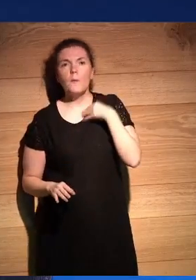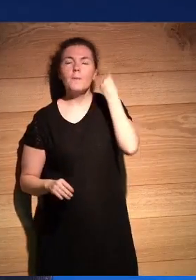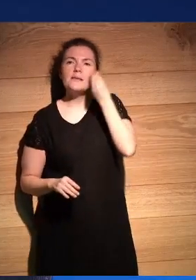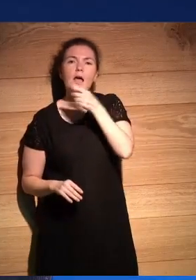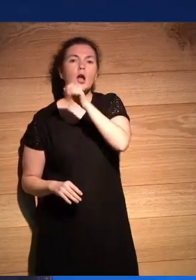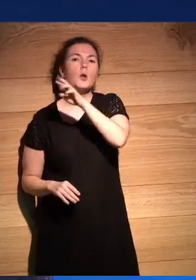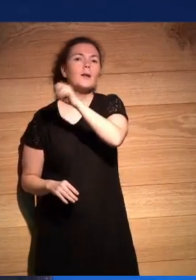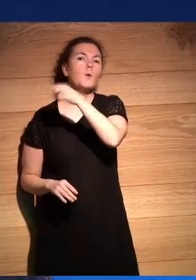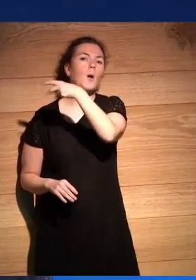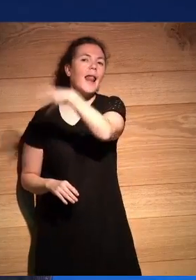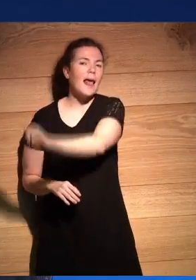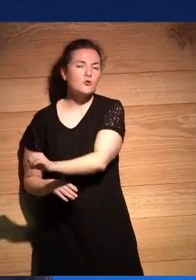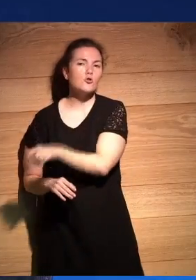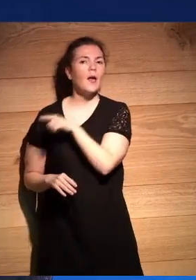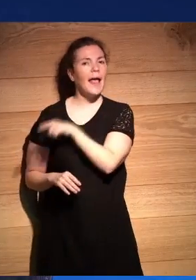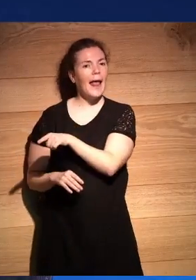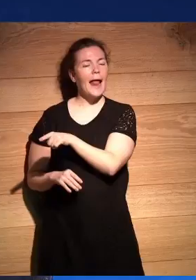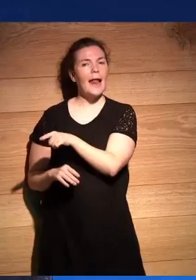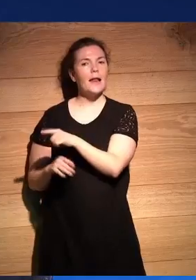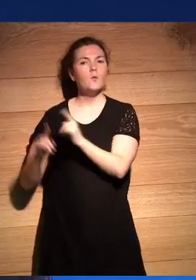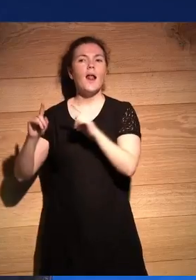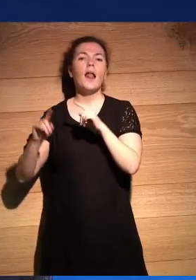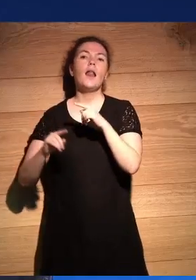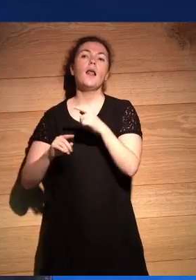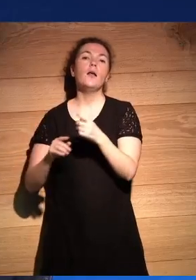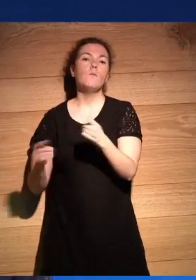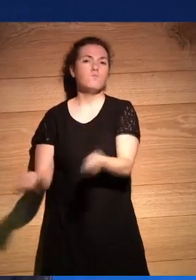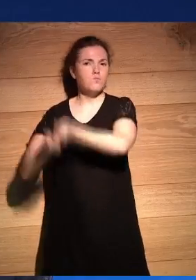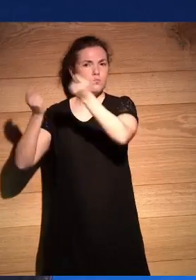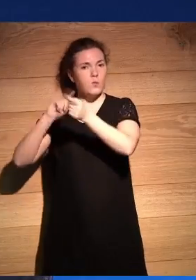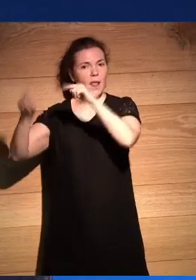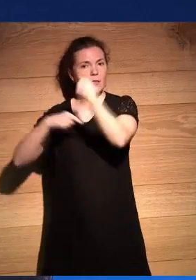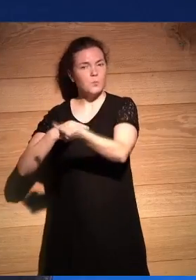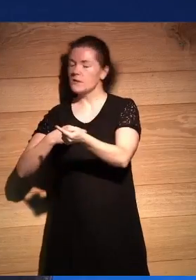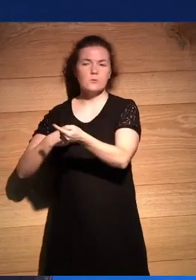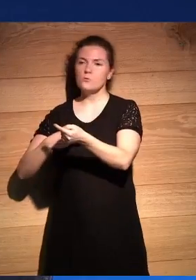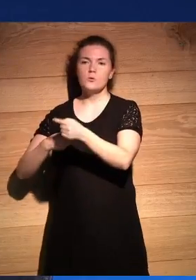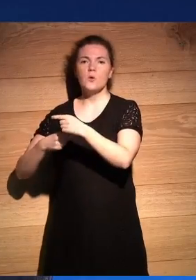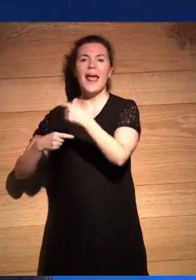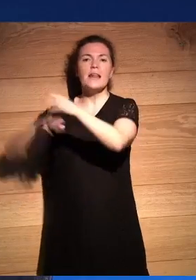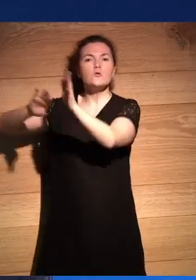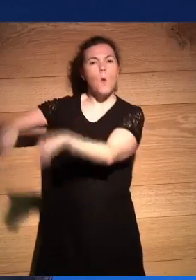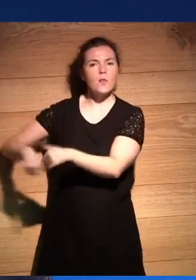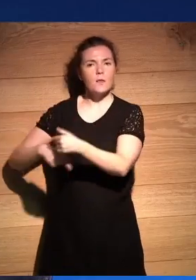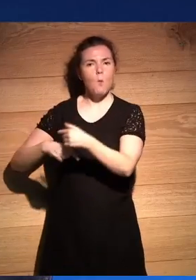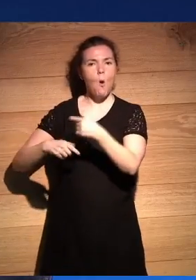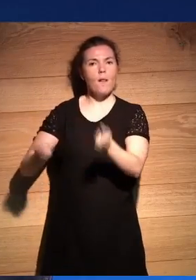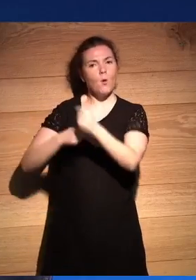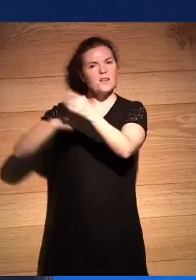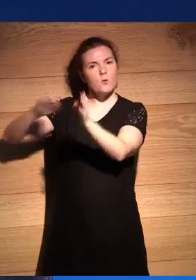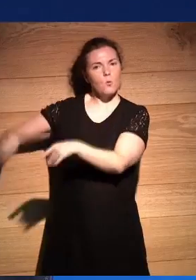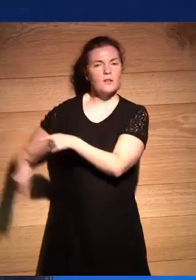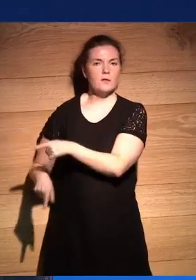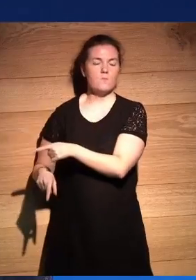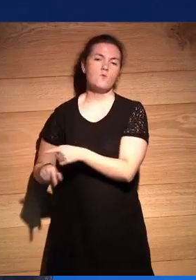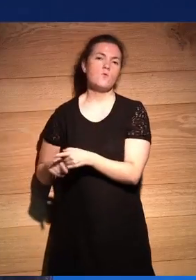Roberto Bolaño es un poco lo que viene después del boom y a me parece que es lo último del boom no me parece quiero decir es alguien